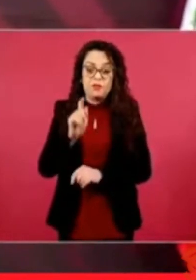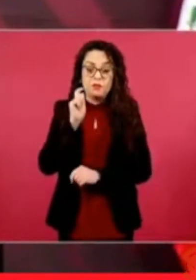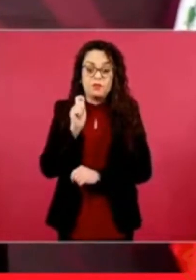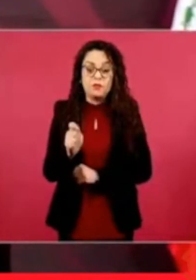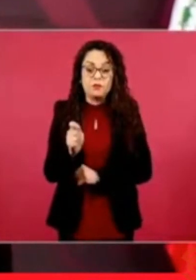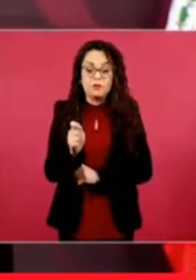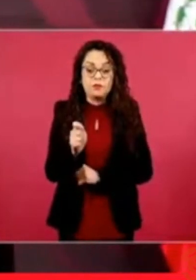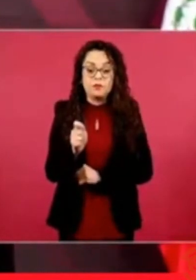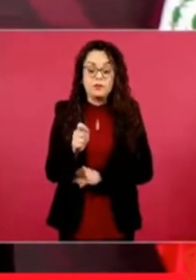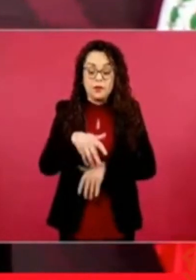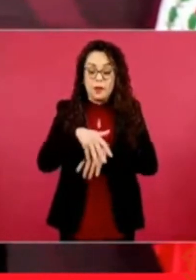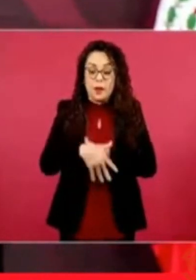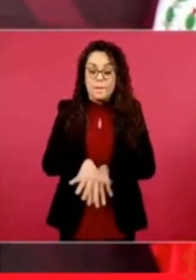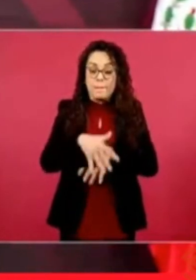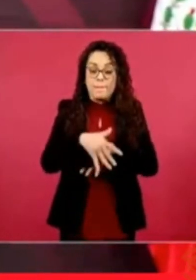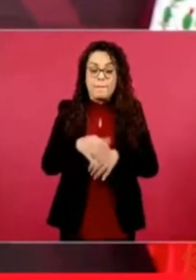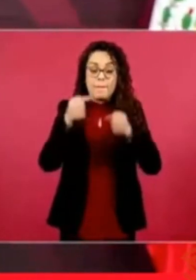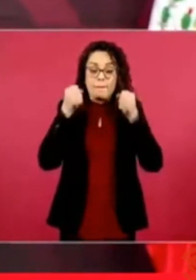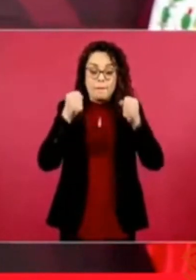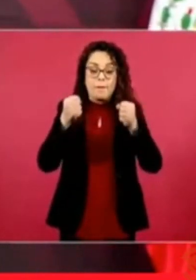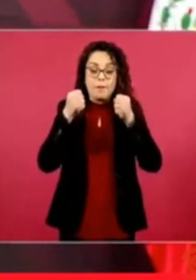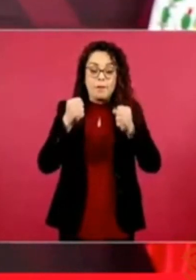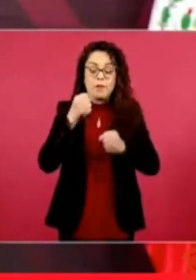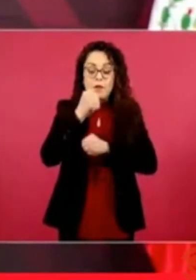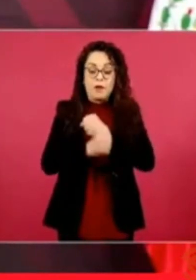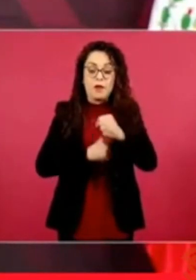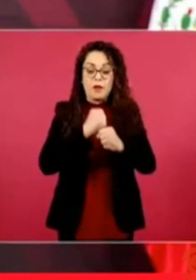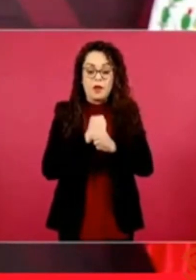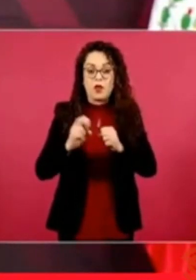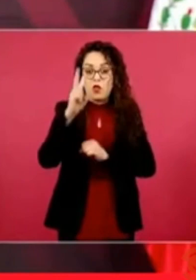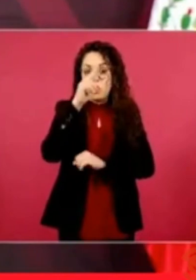manifestaciones por el fraude del 2006